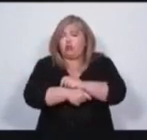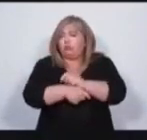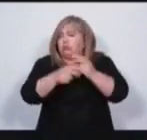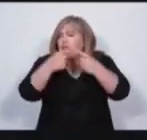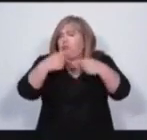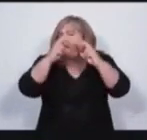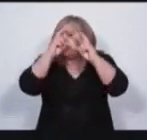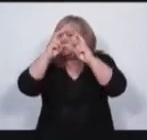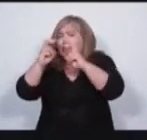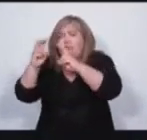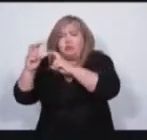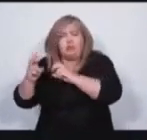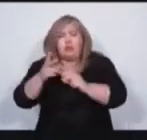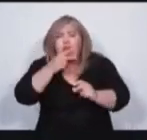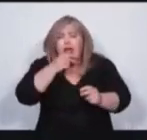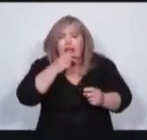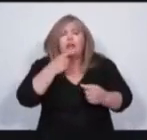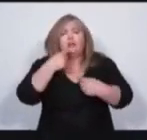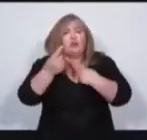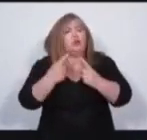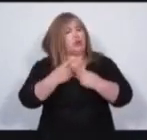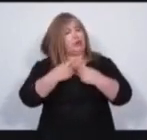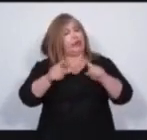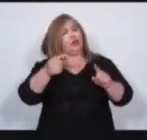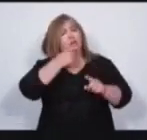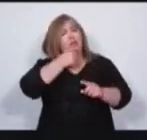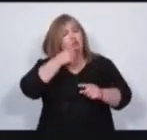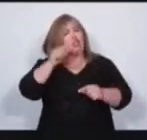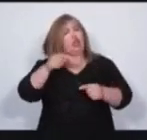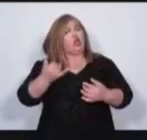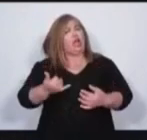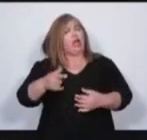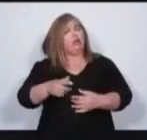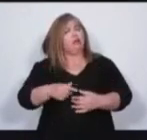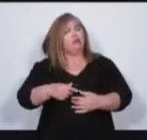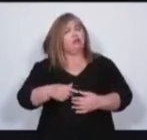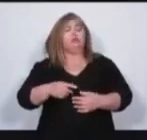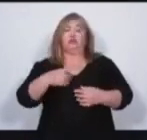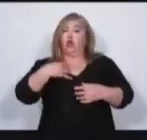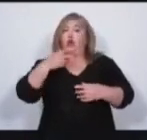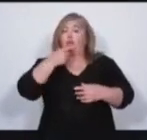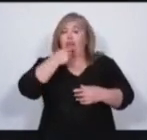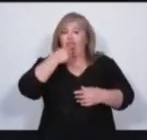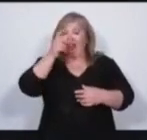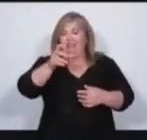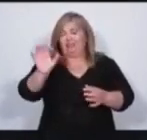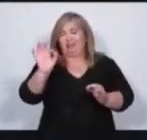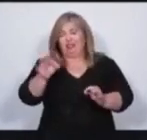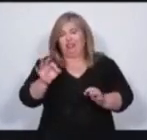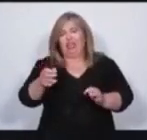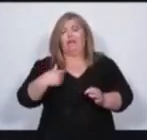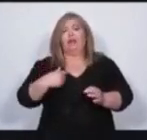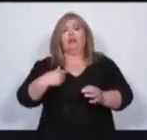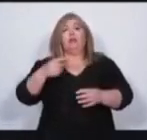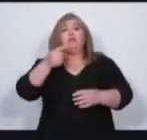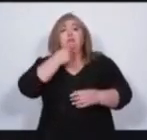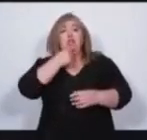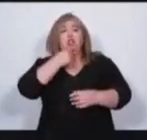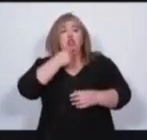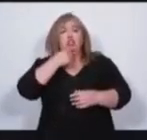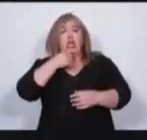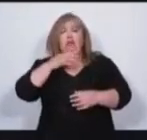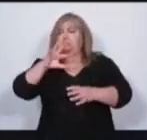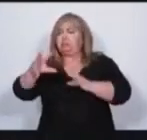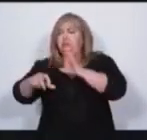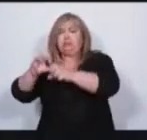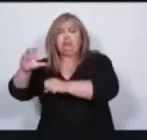lo que está pasando en Mendoza? Yo le hablo a los mendocinos de bien. Saqueos organizados en las eras. Intentan acuchillar